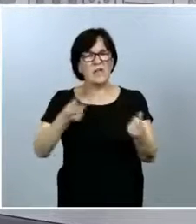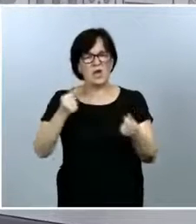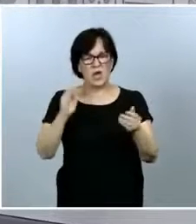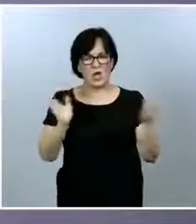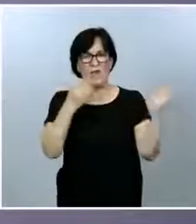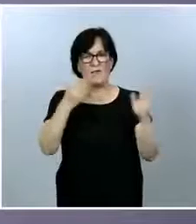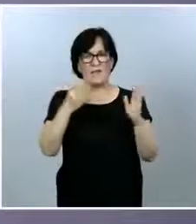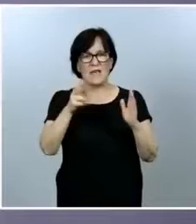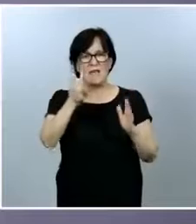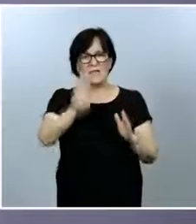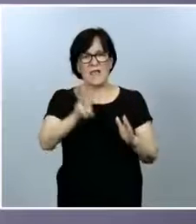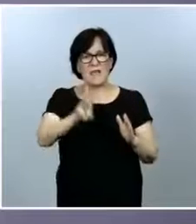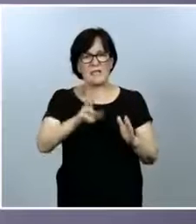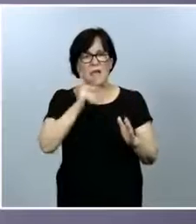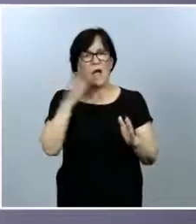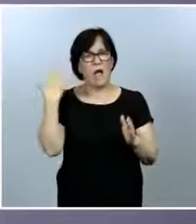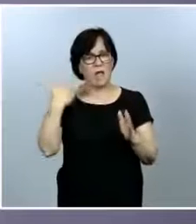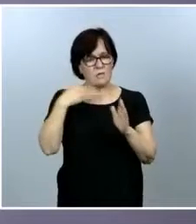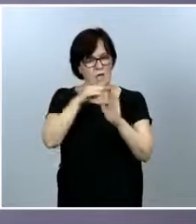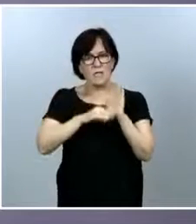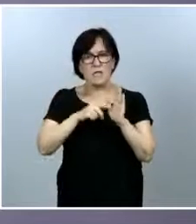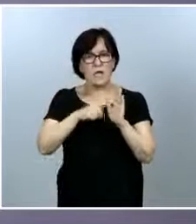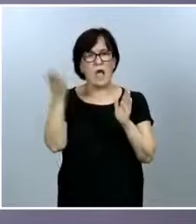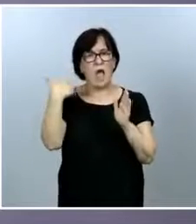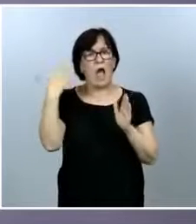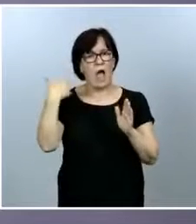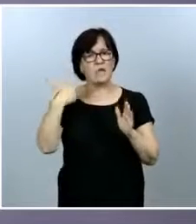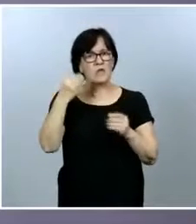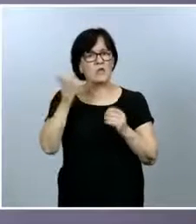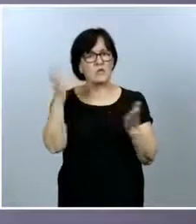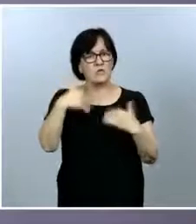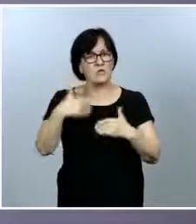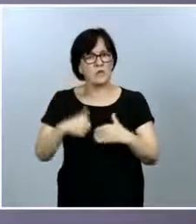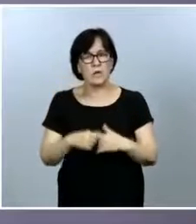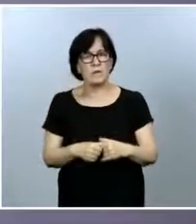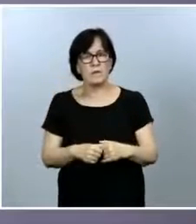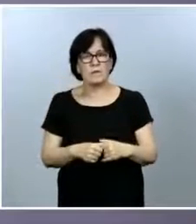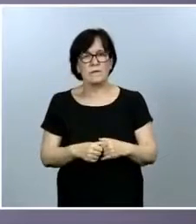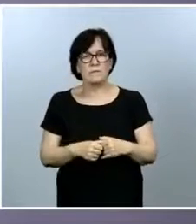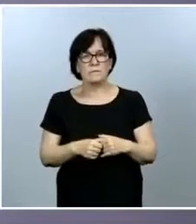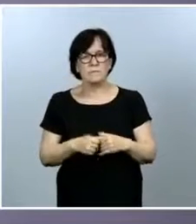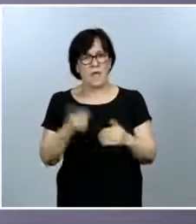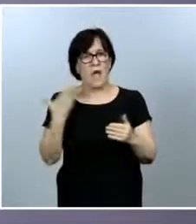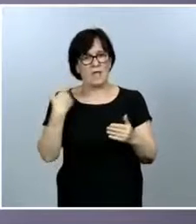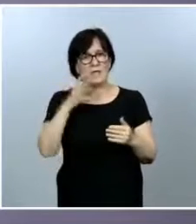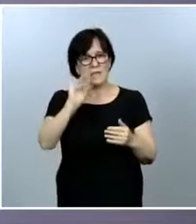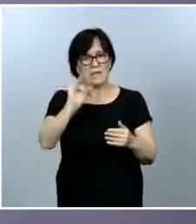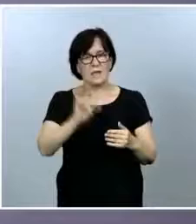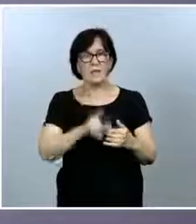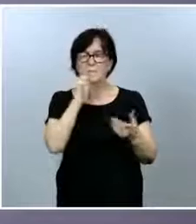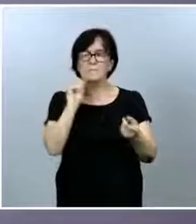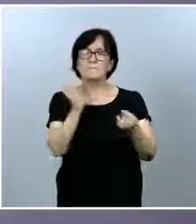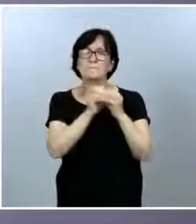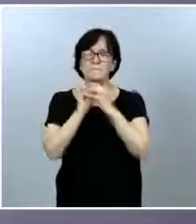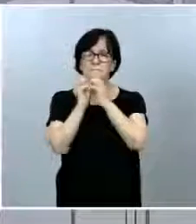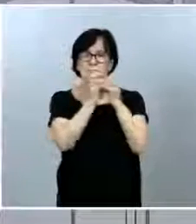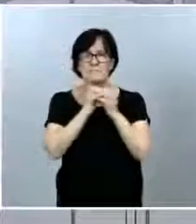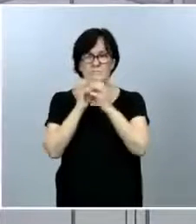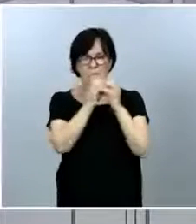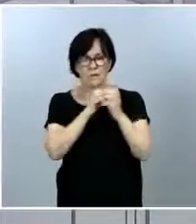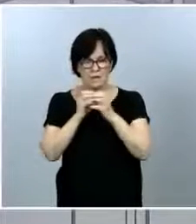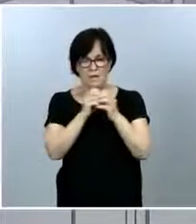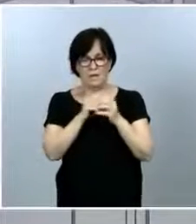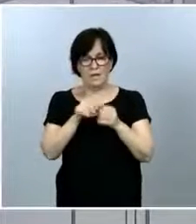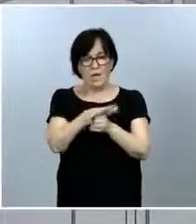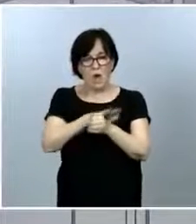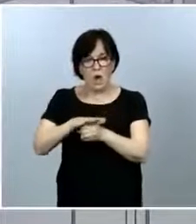estaban? Bueno, en principio esto fue una discusión con las autoridades, entre las autoridades locales y el